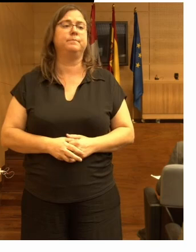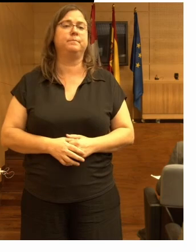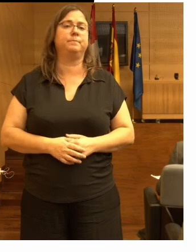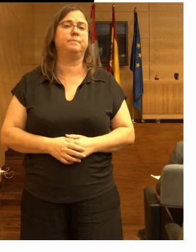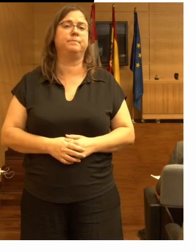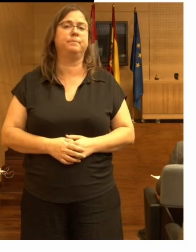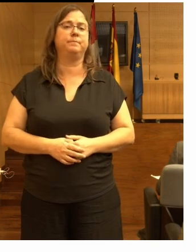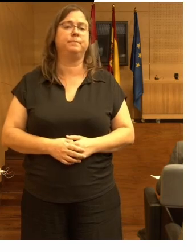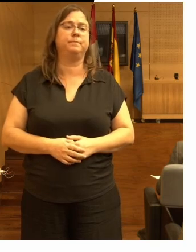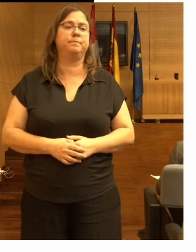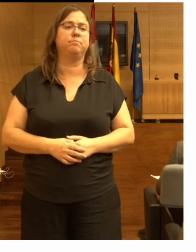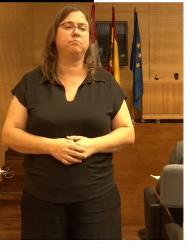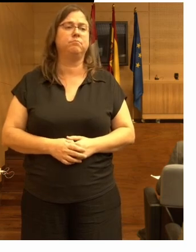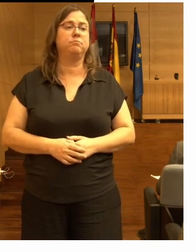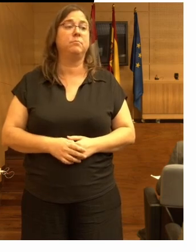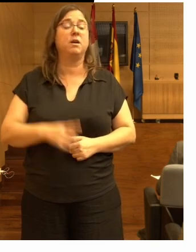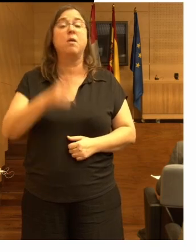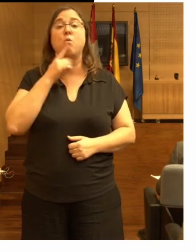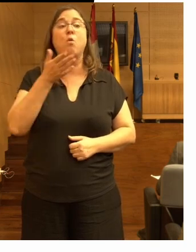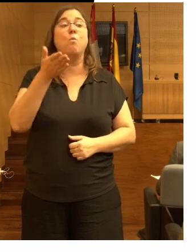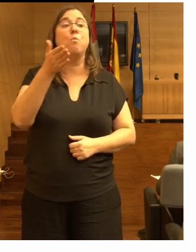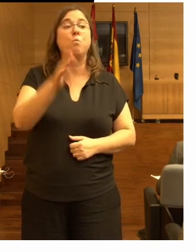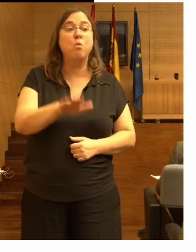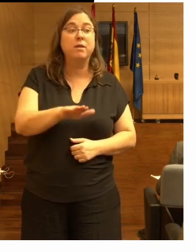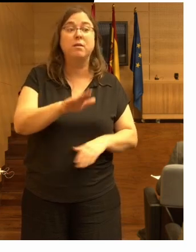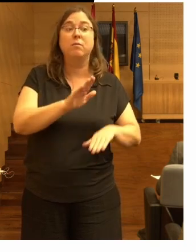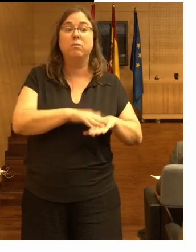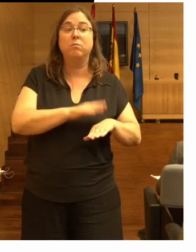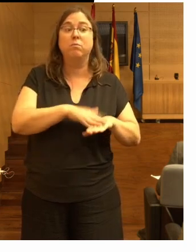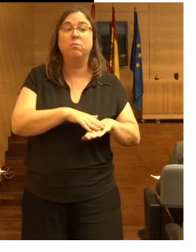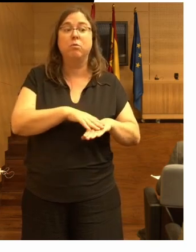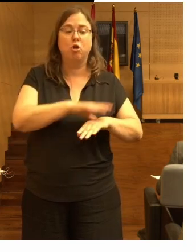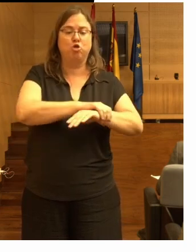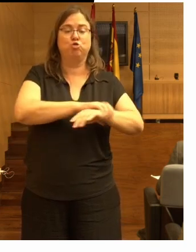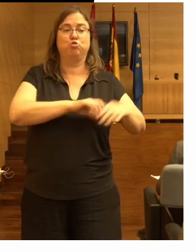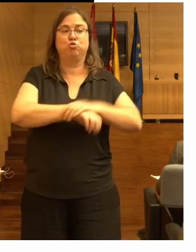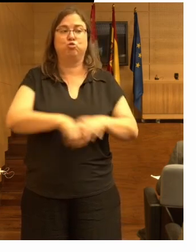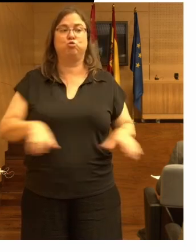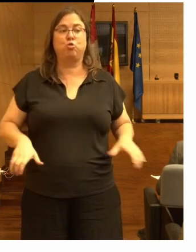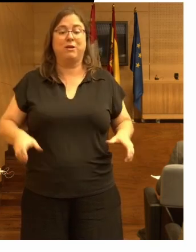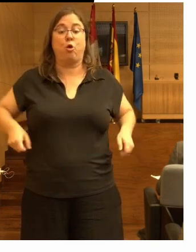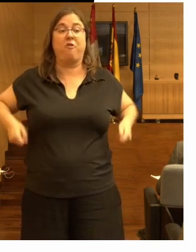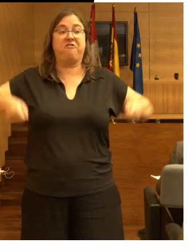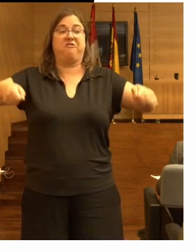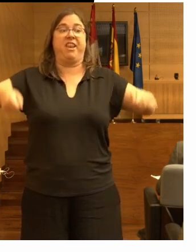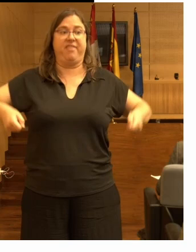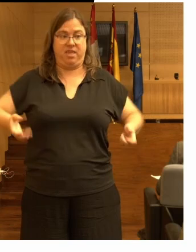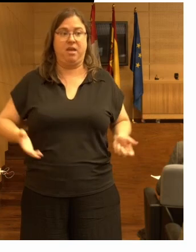por muertes relacionadas con contenciones o barandales